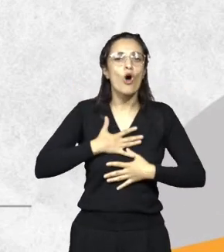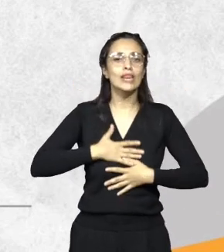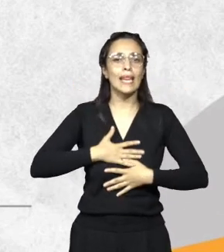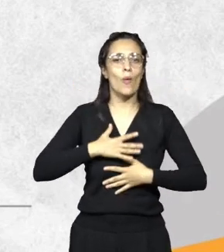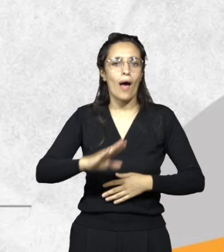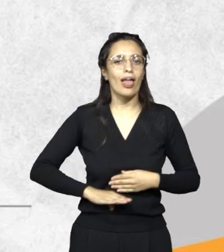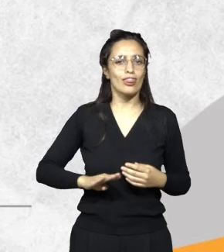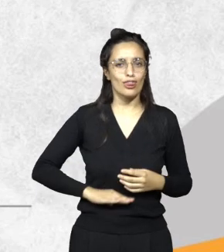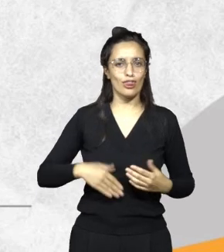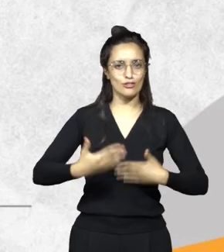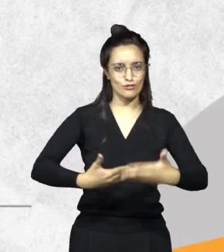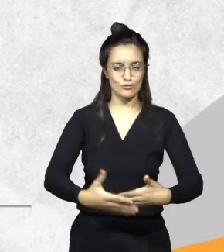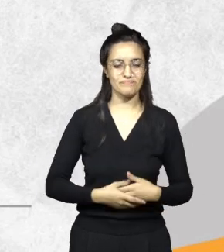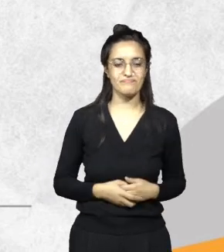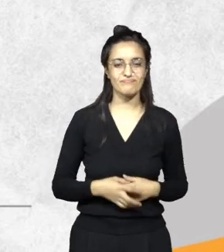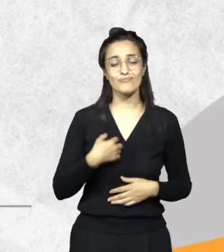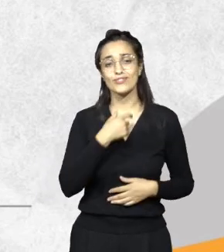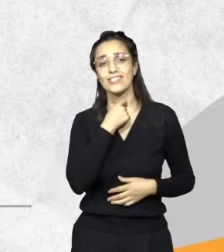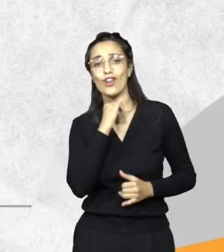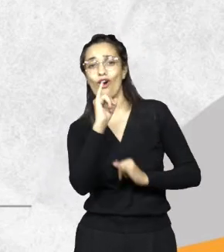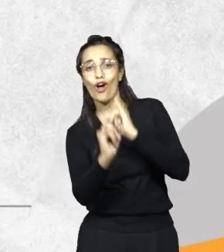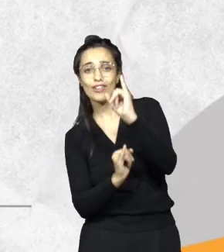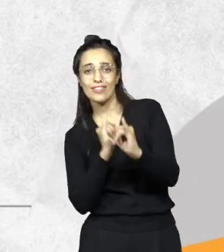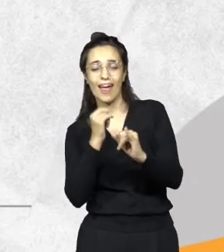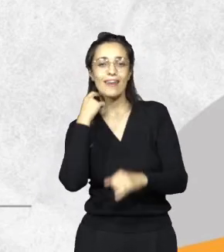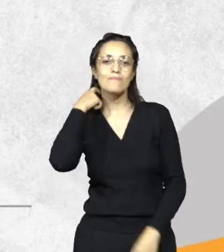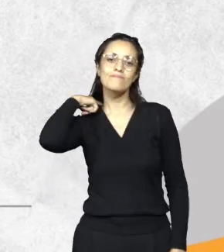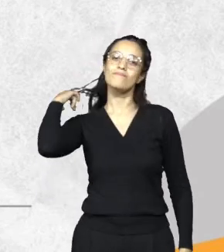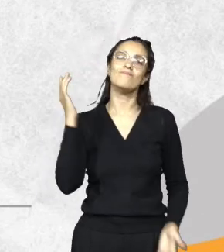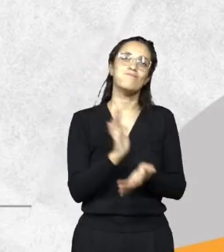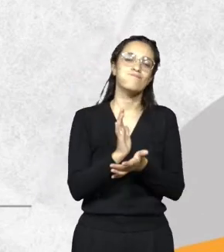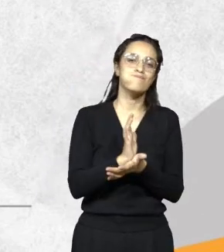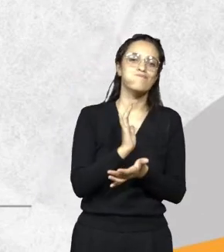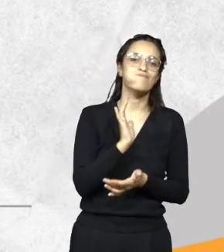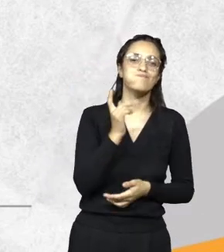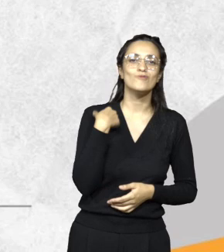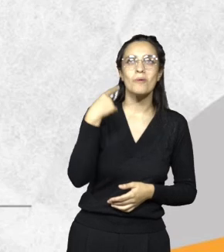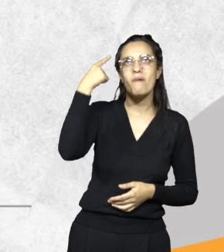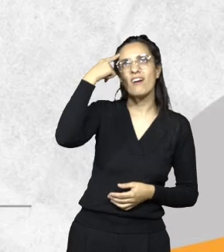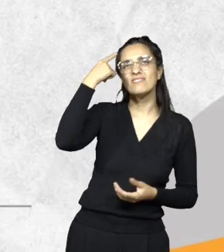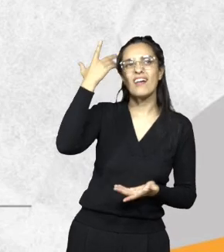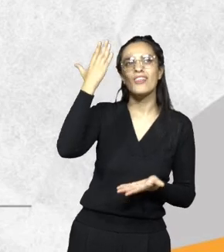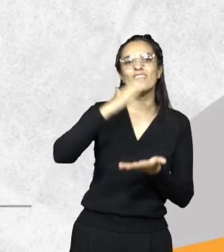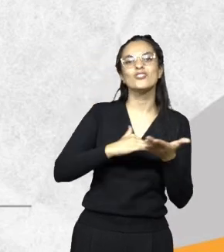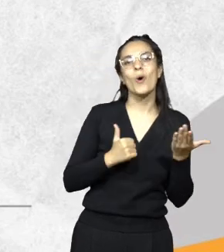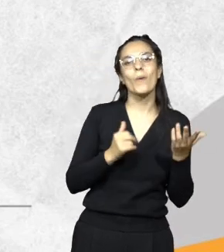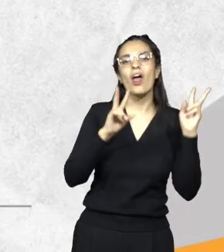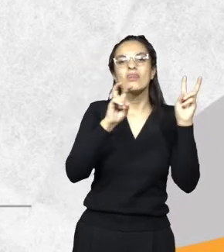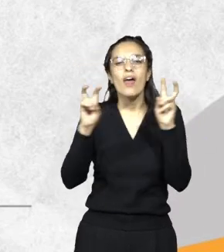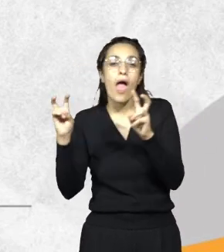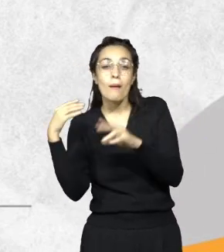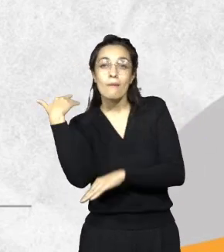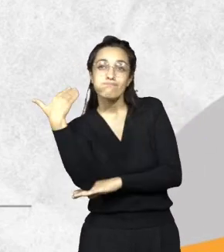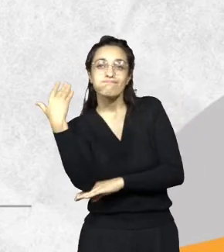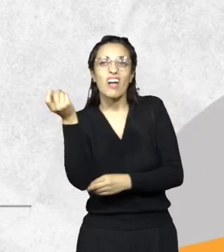anécdota, cuando yo estaba pensando sobre qué hablarles y sobre esta vinculación